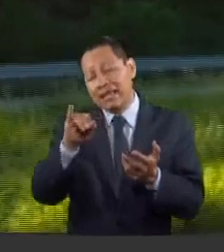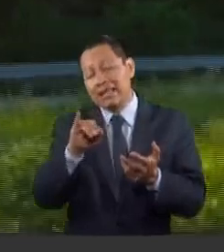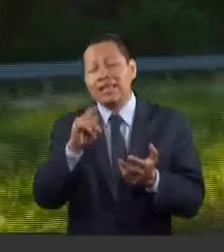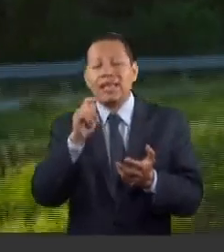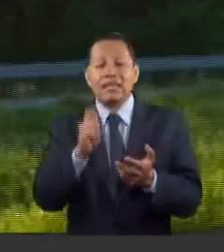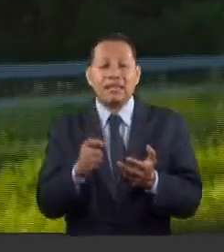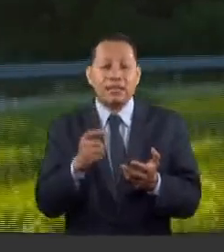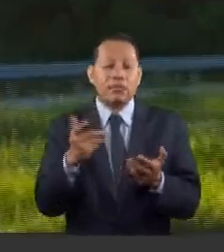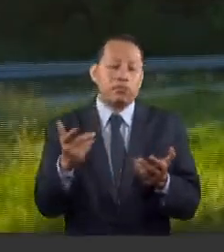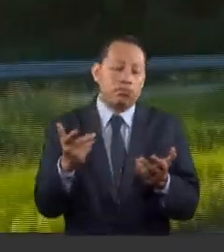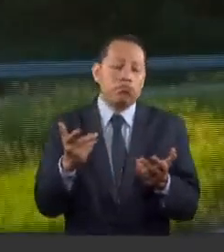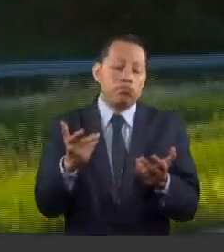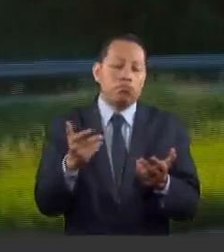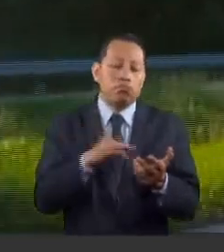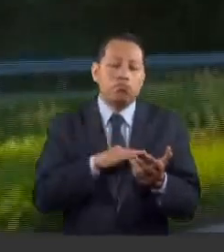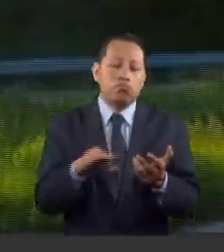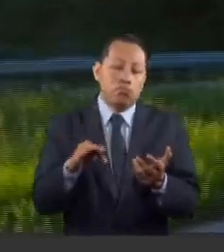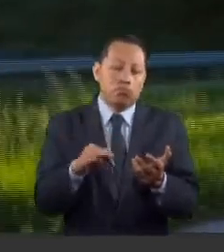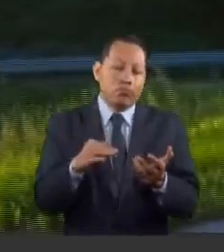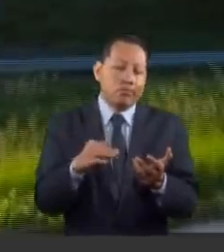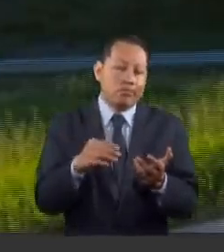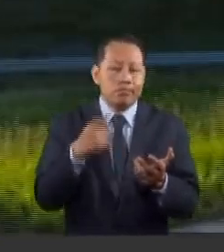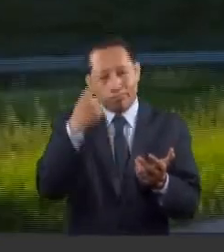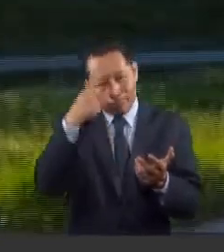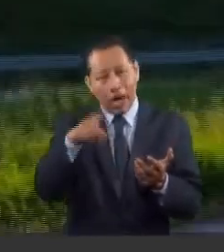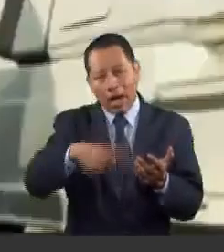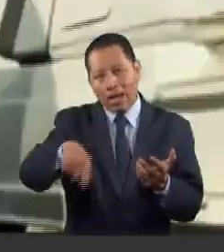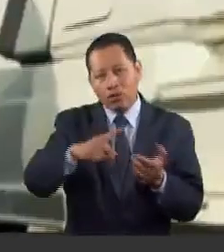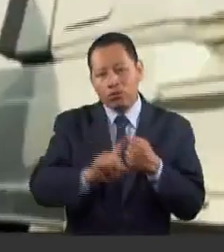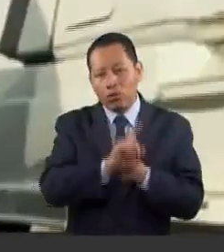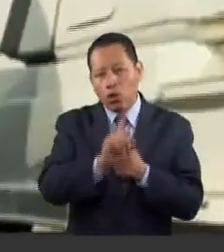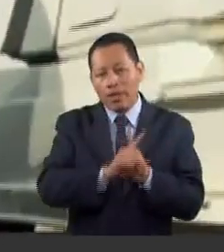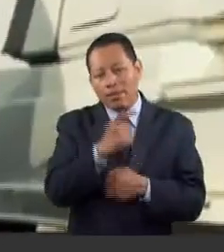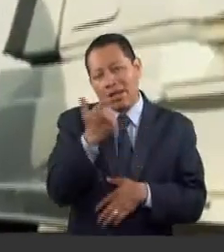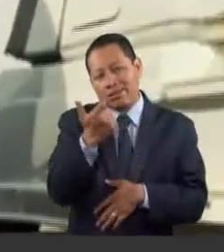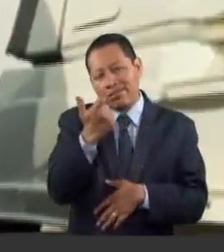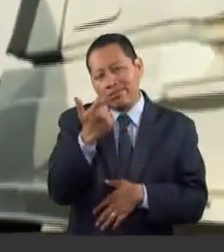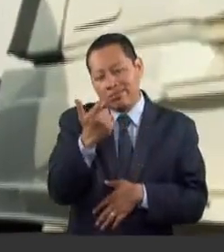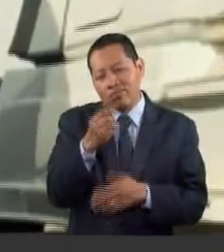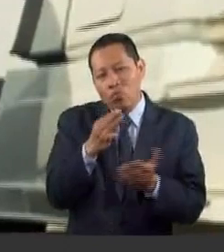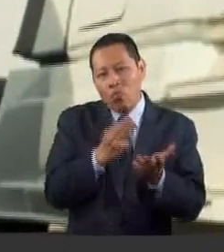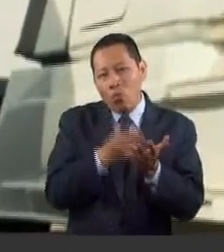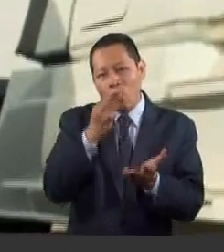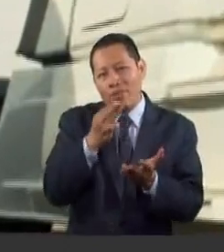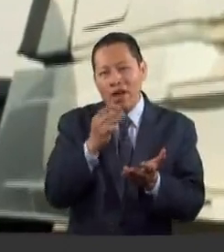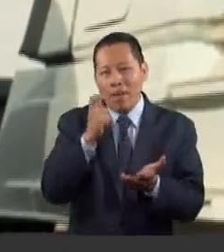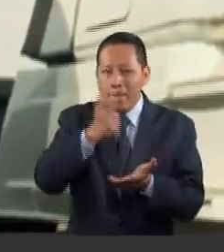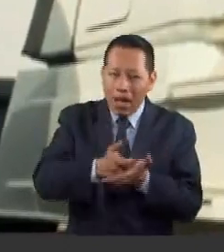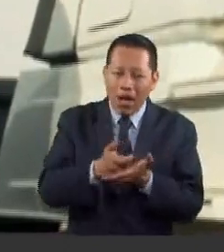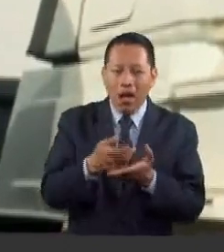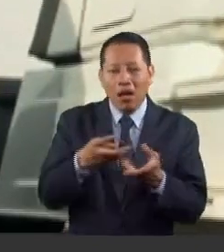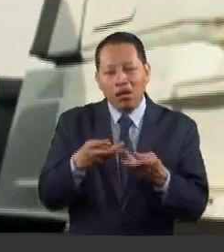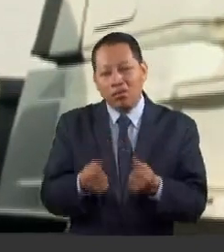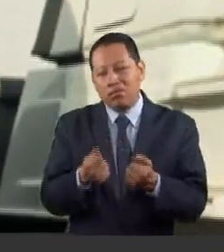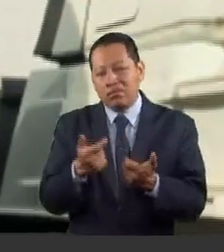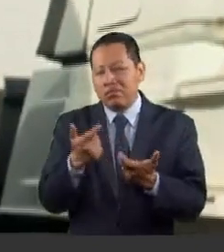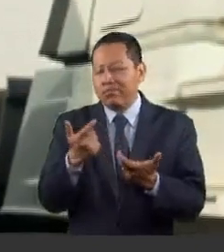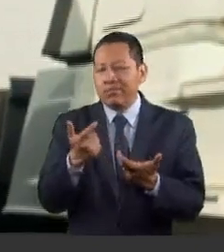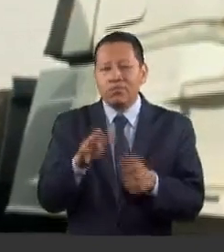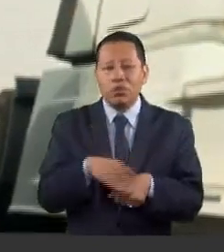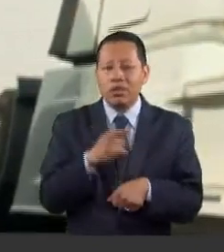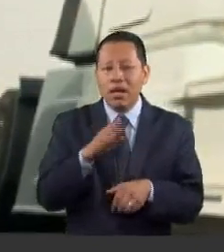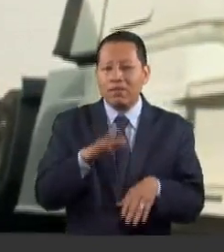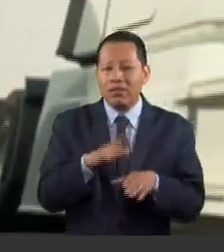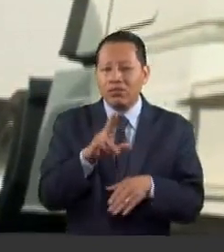significa que, bueno, los golpea económicamente porque no tienen más que uno,